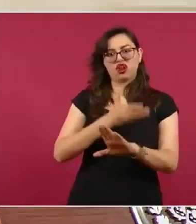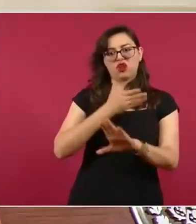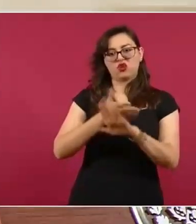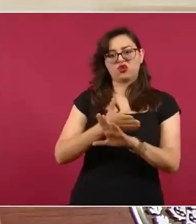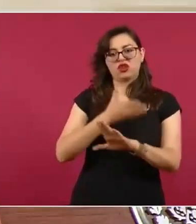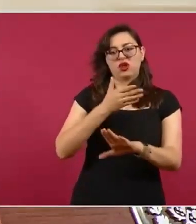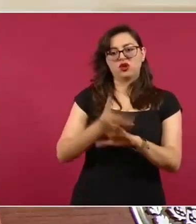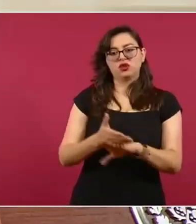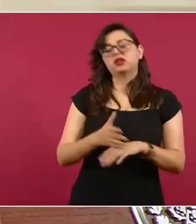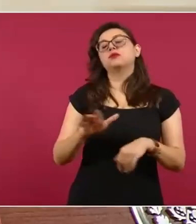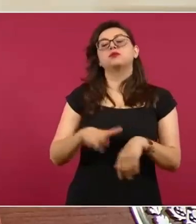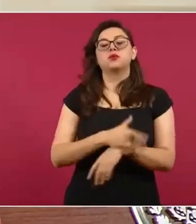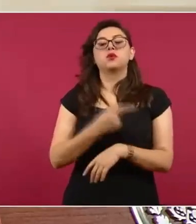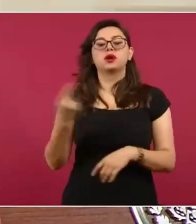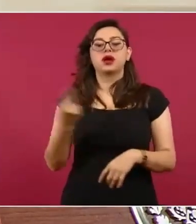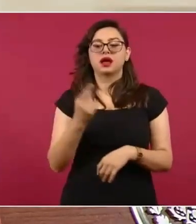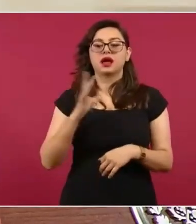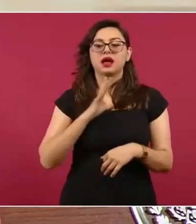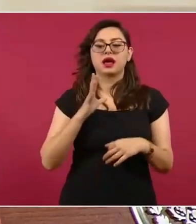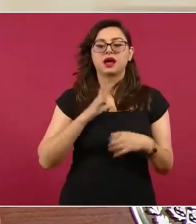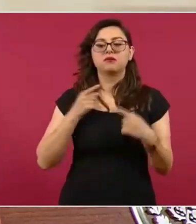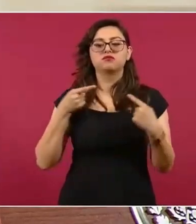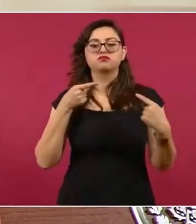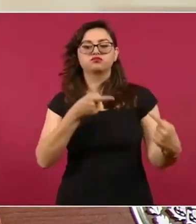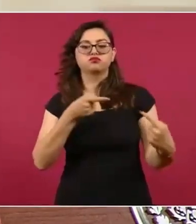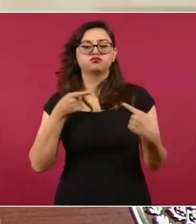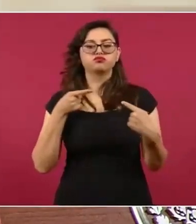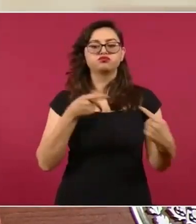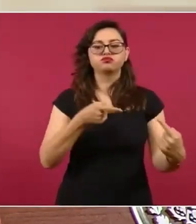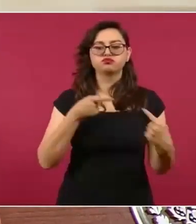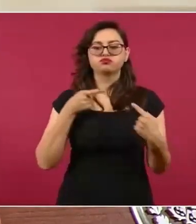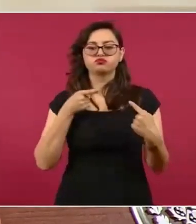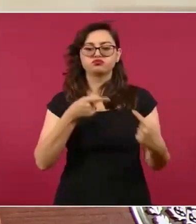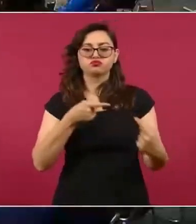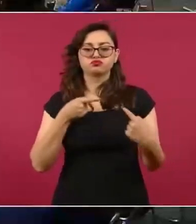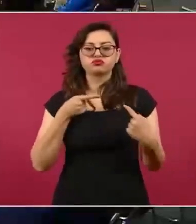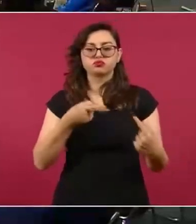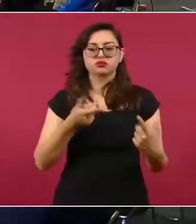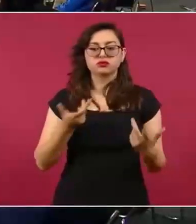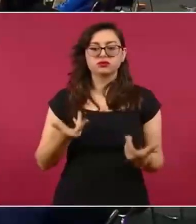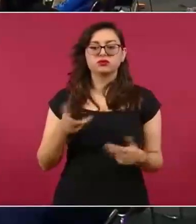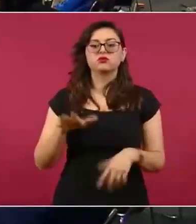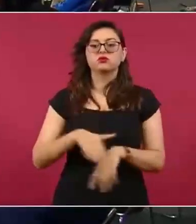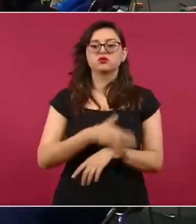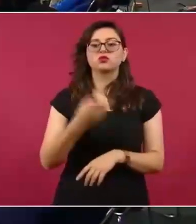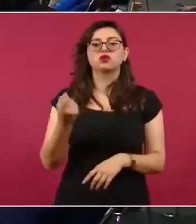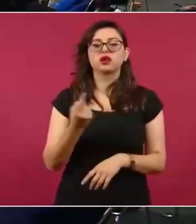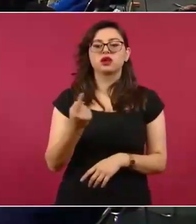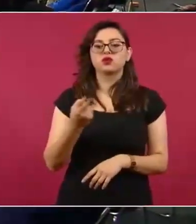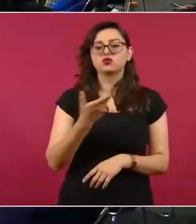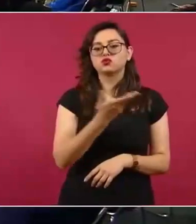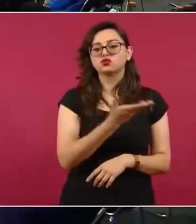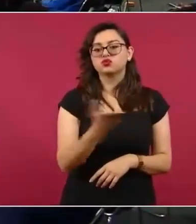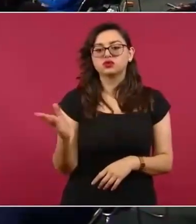diferencias, porque ustedes están defendiendo